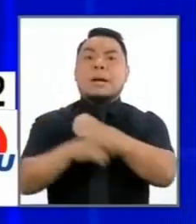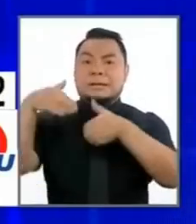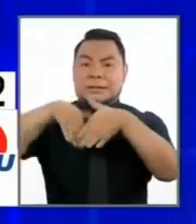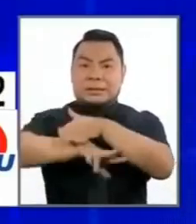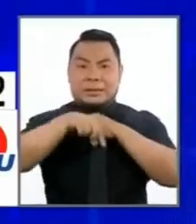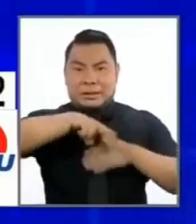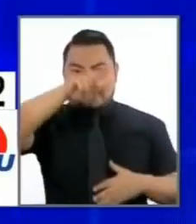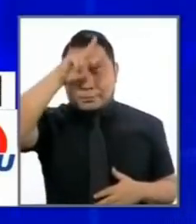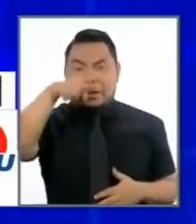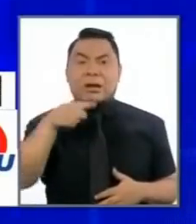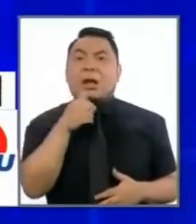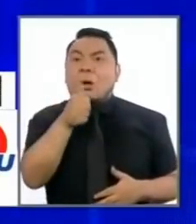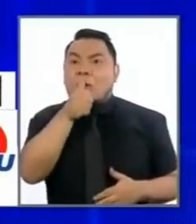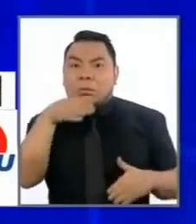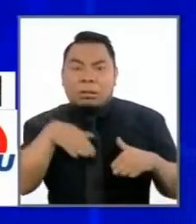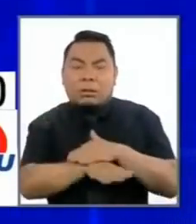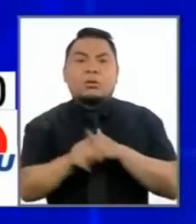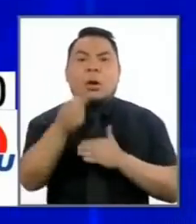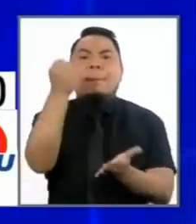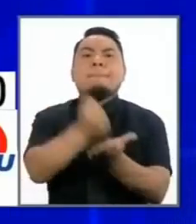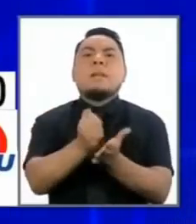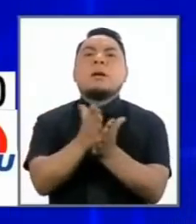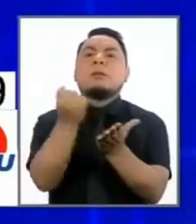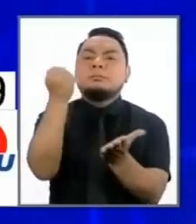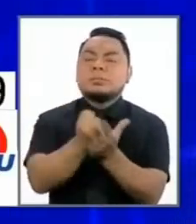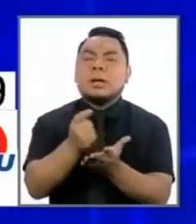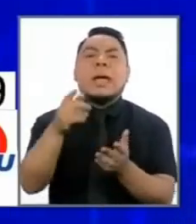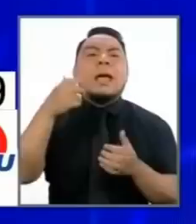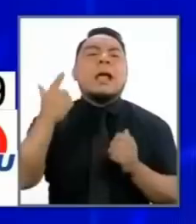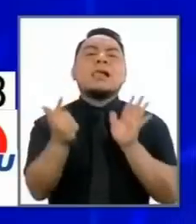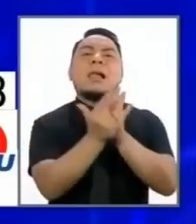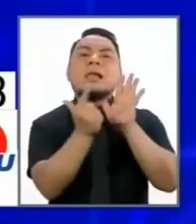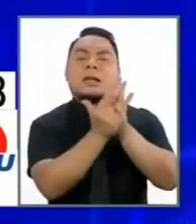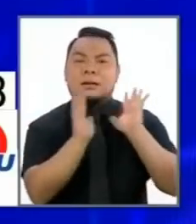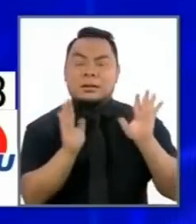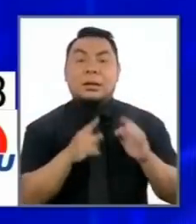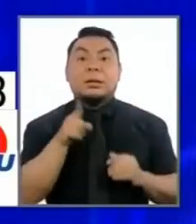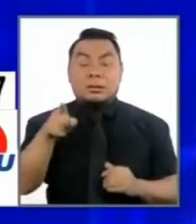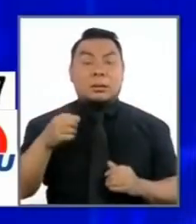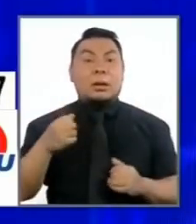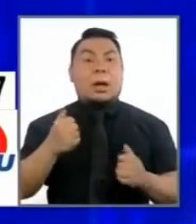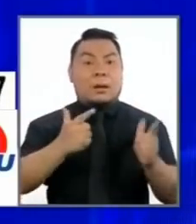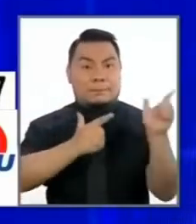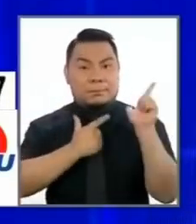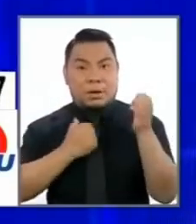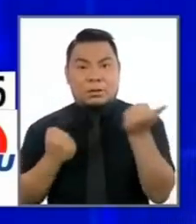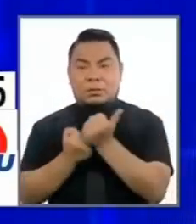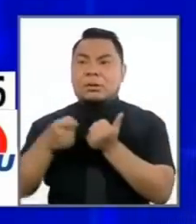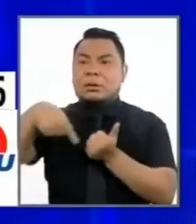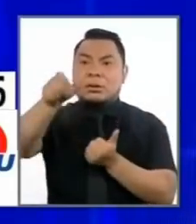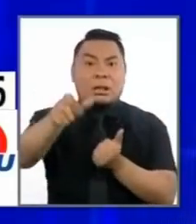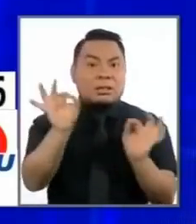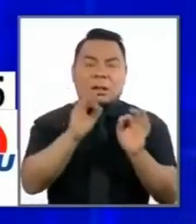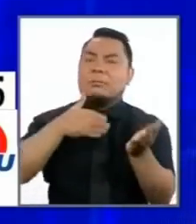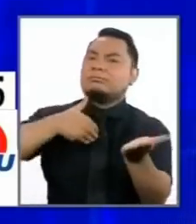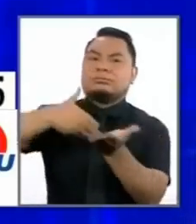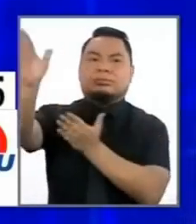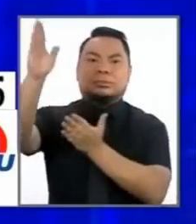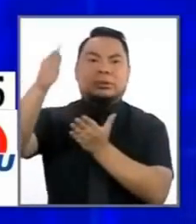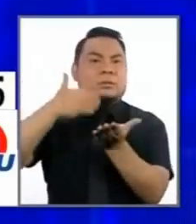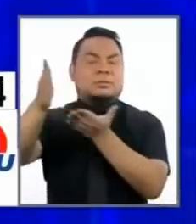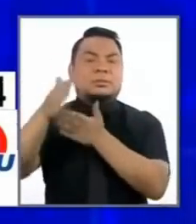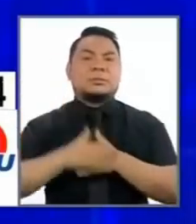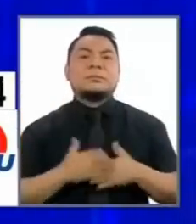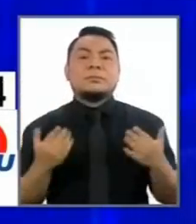ingresado al Perú de manera ilegal se pongan a derecho. Si no, con el apoyo de las Fuerzas Armadas vamos a deportarlos en el acto.